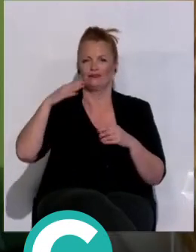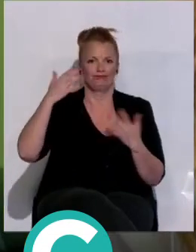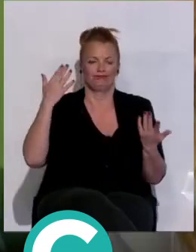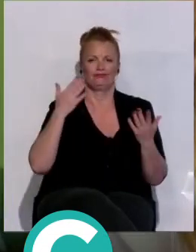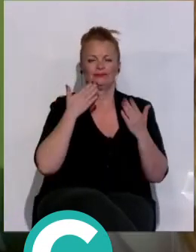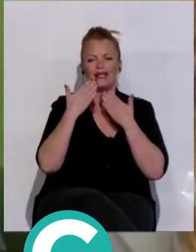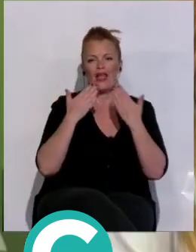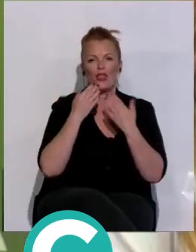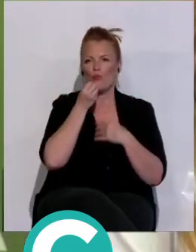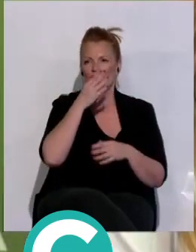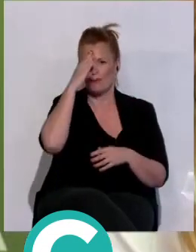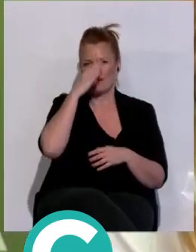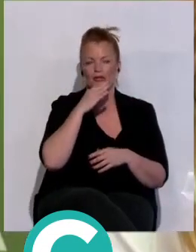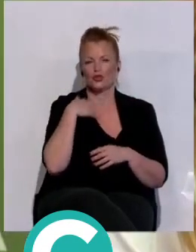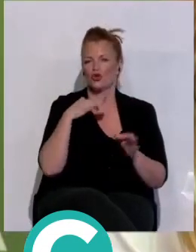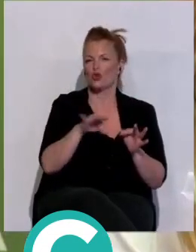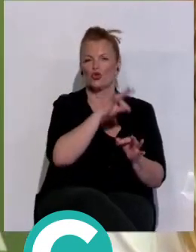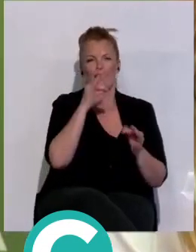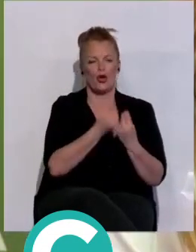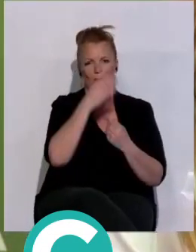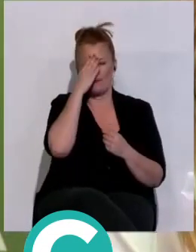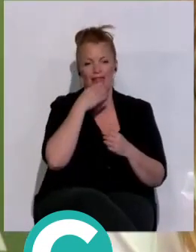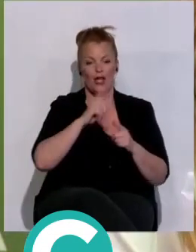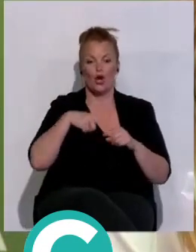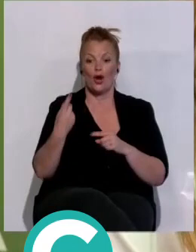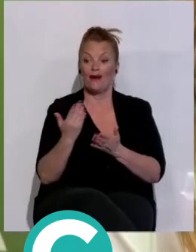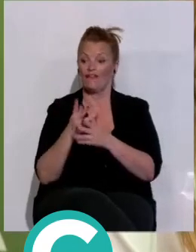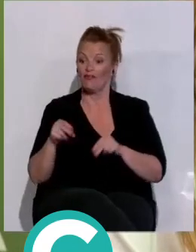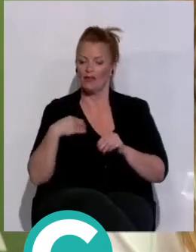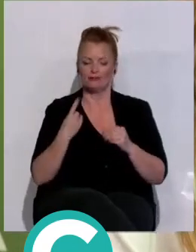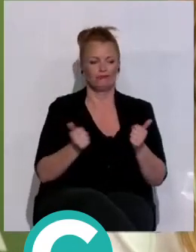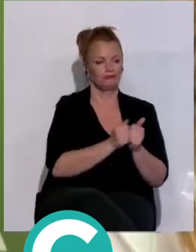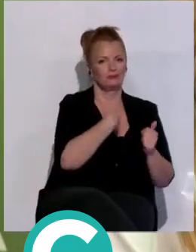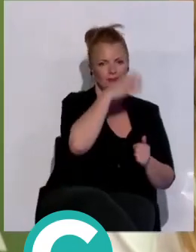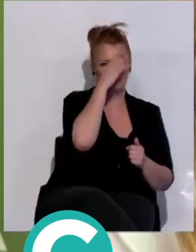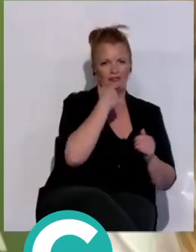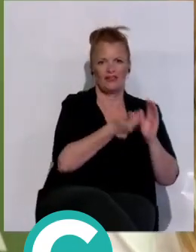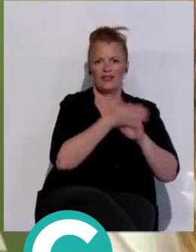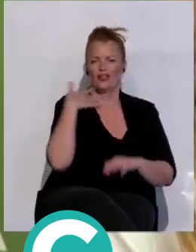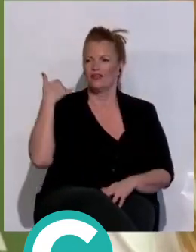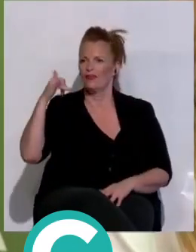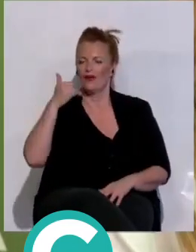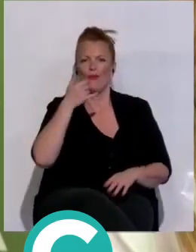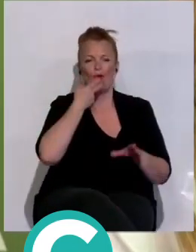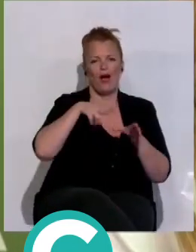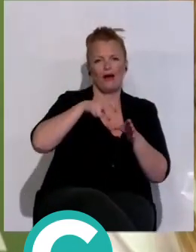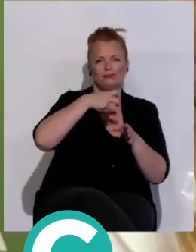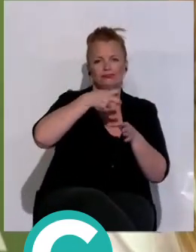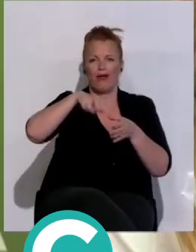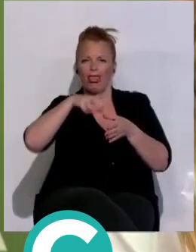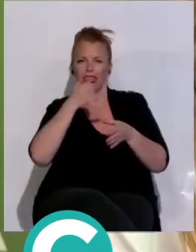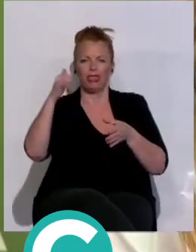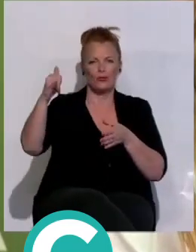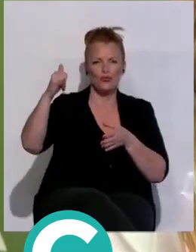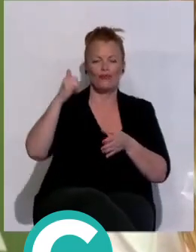al final siempre estaba con él todos los días, después del colegio me iba a hacer surf, snowboard, skate, windsurf,